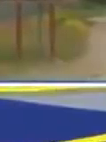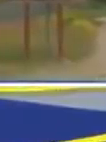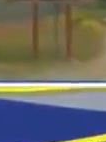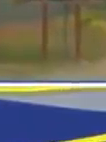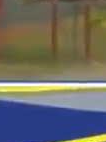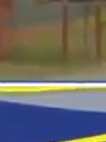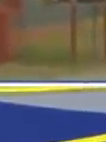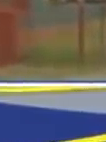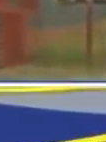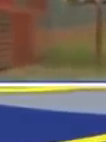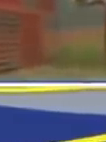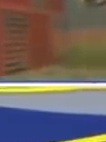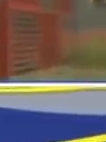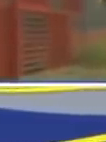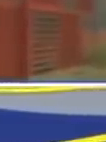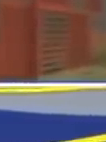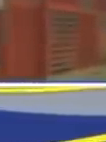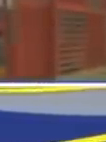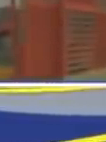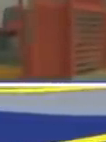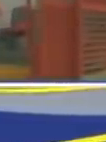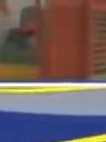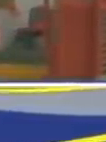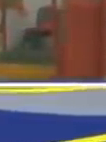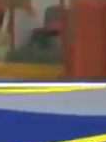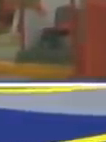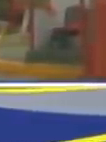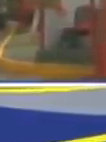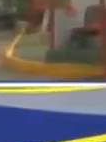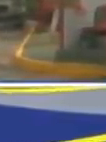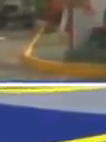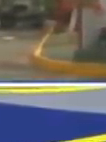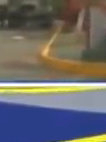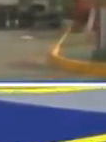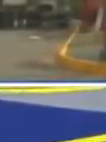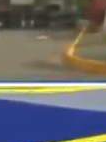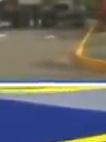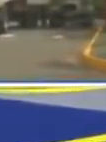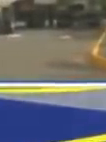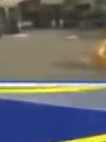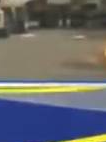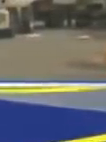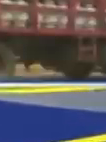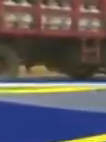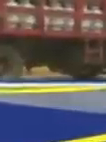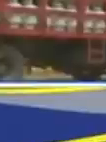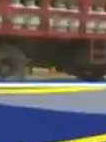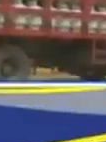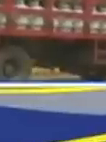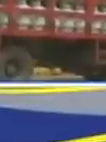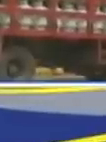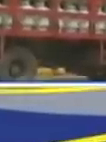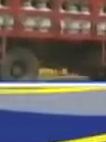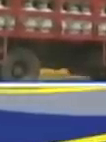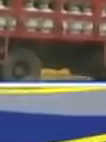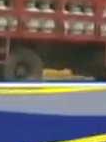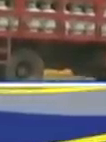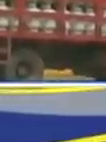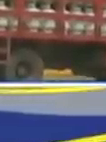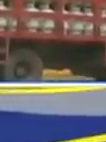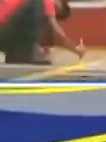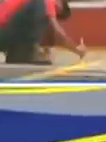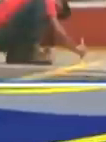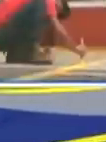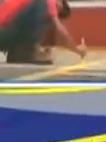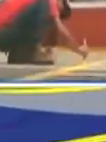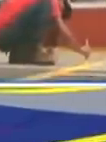sus hijas, su pueblo, Omaibis, excelente tu intervención, y fíjense ustedes, nosotros siempre, denunciamos,